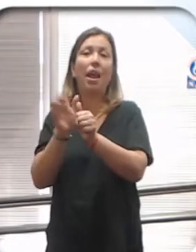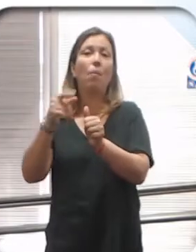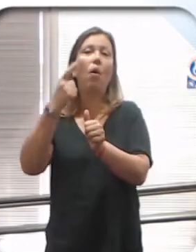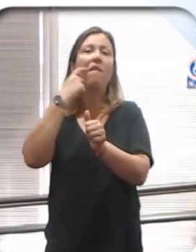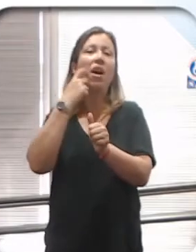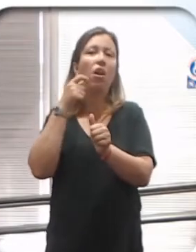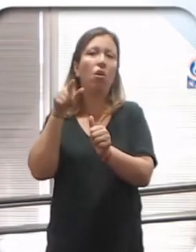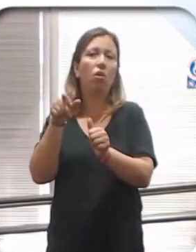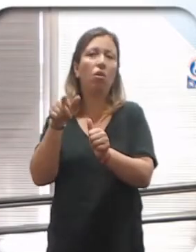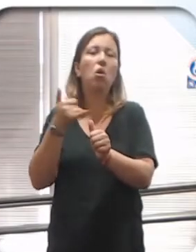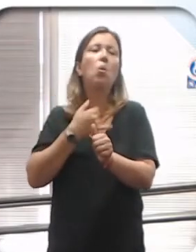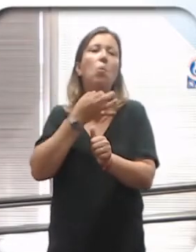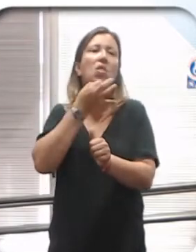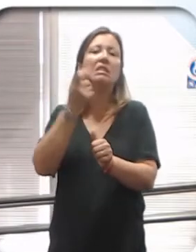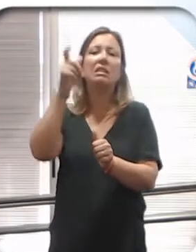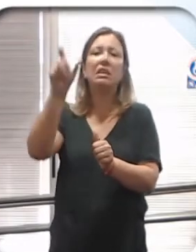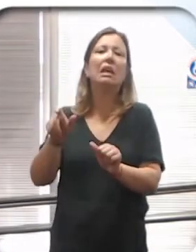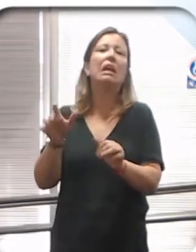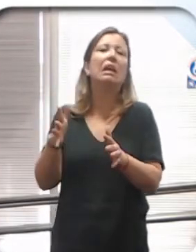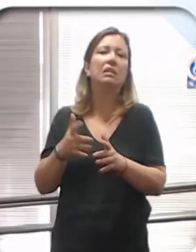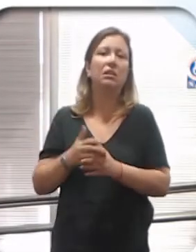cómo lo determinaríamos?